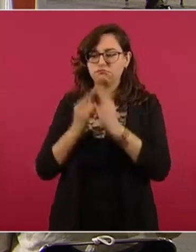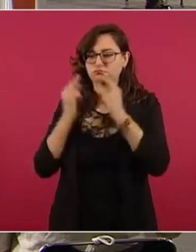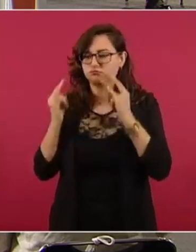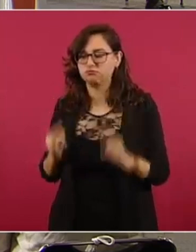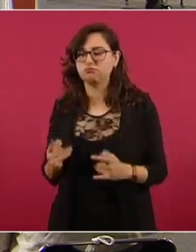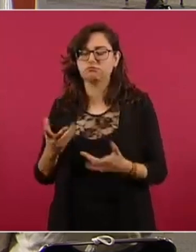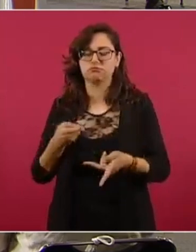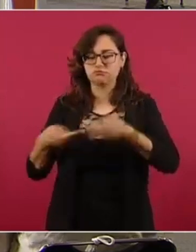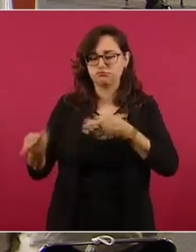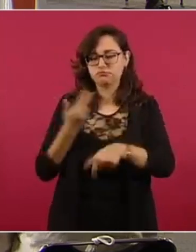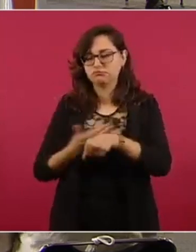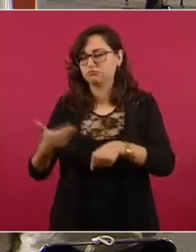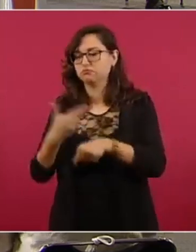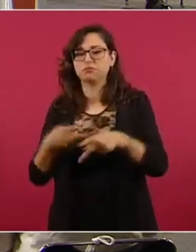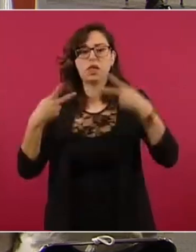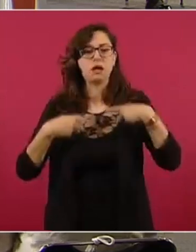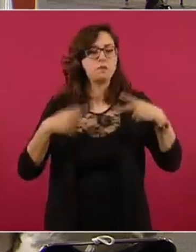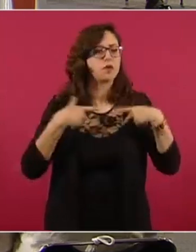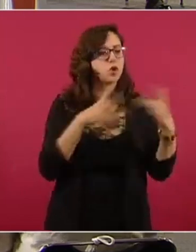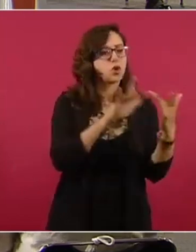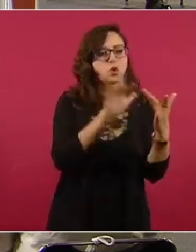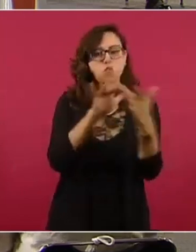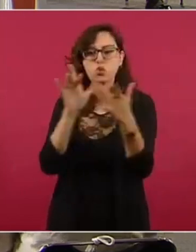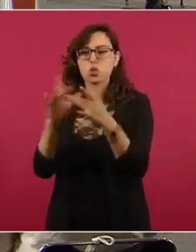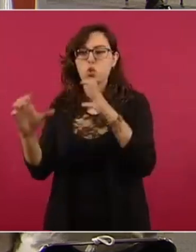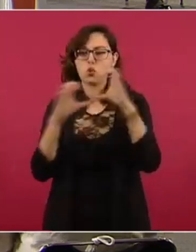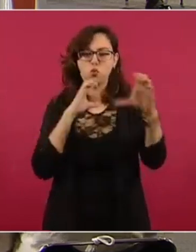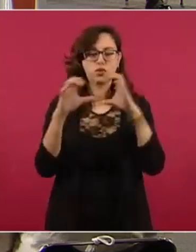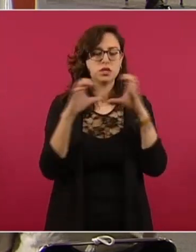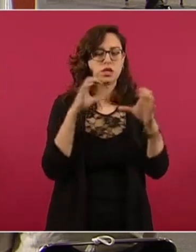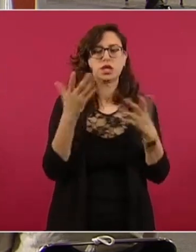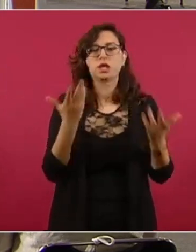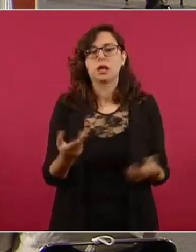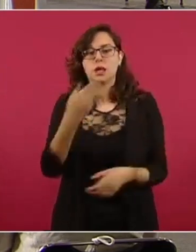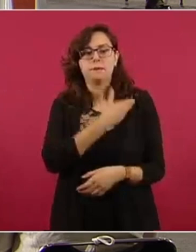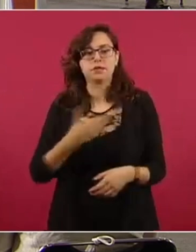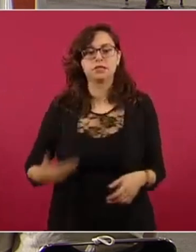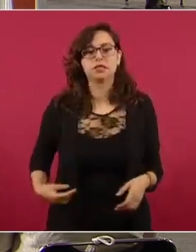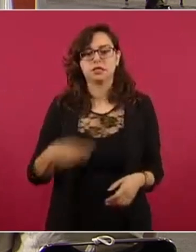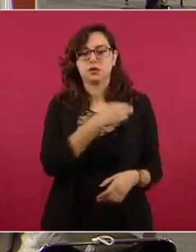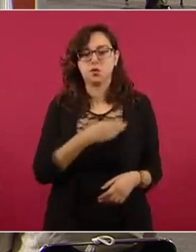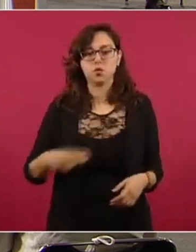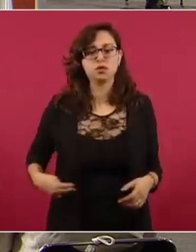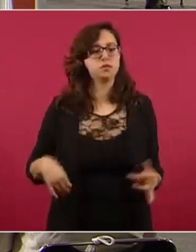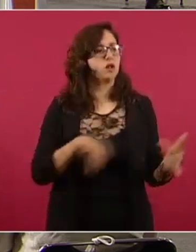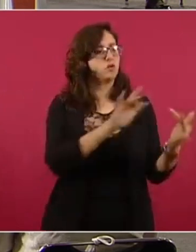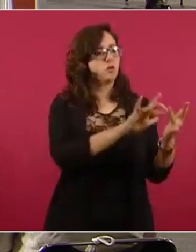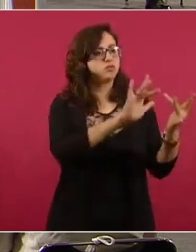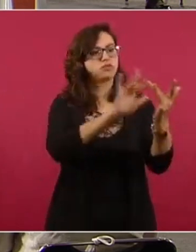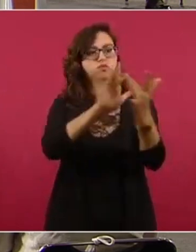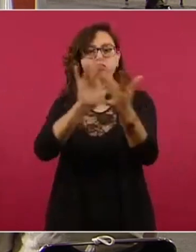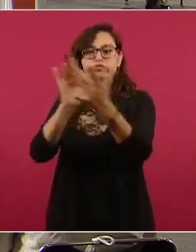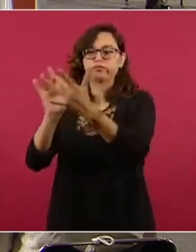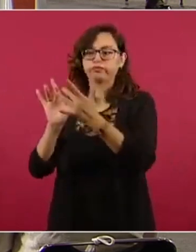población, de tener una comunicación directa con todos los presidentes municipales y con la población que se